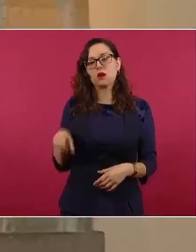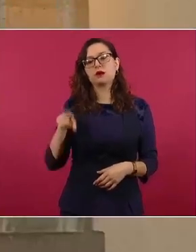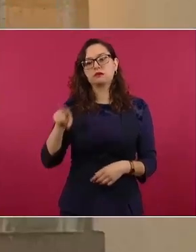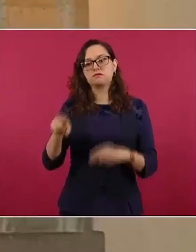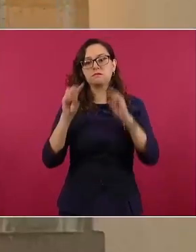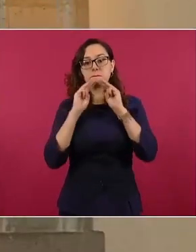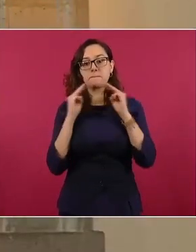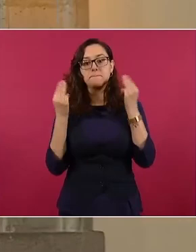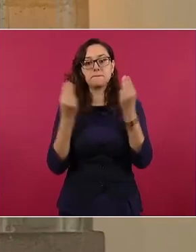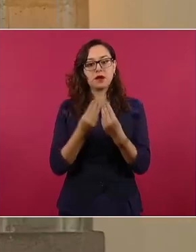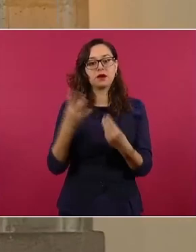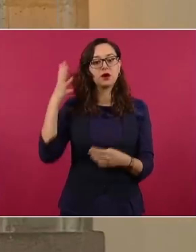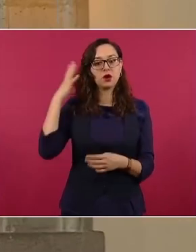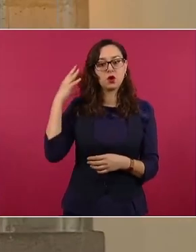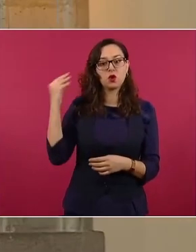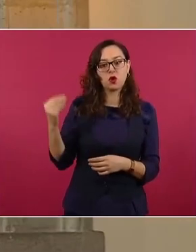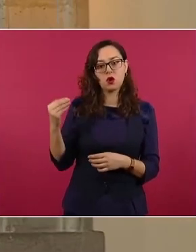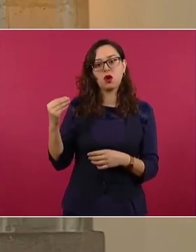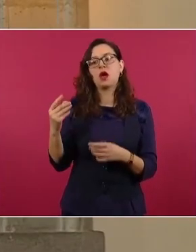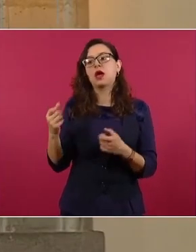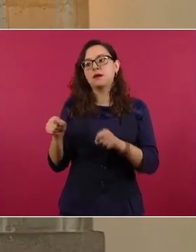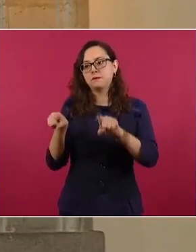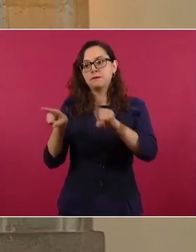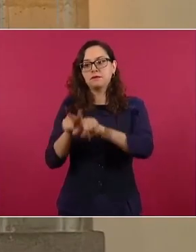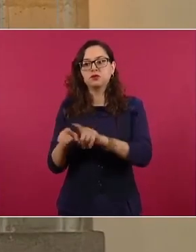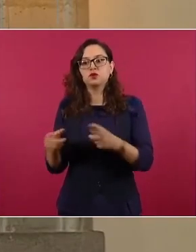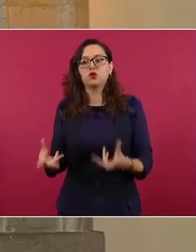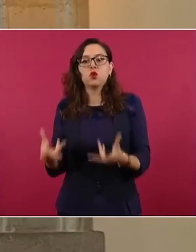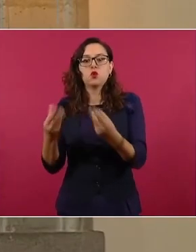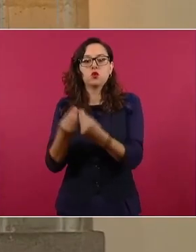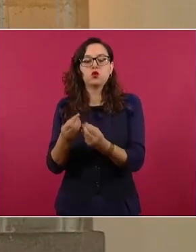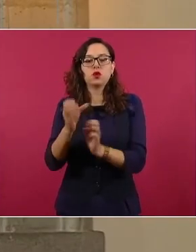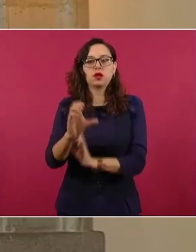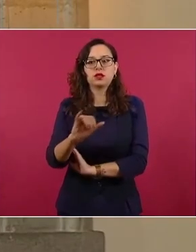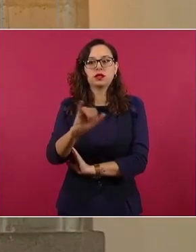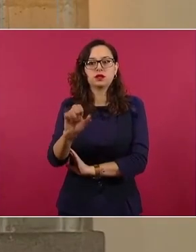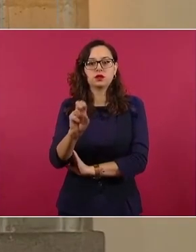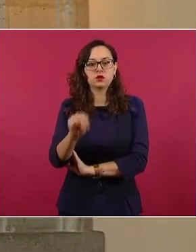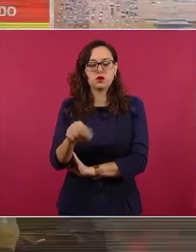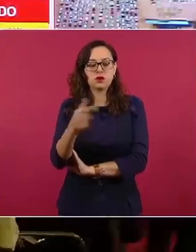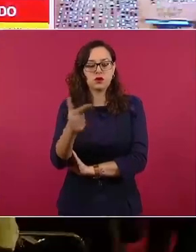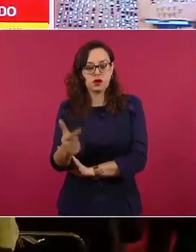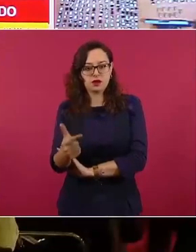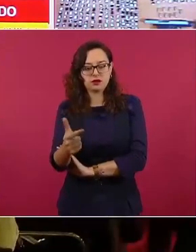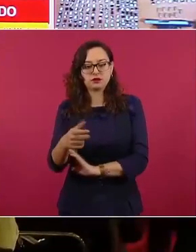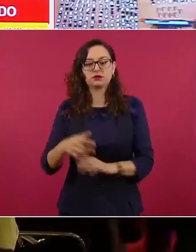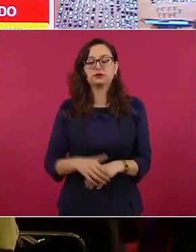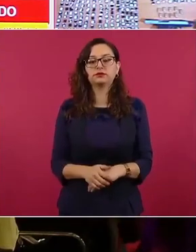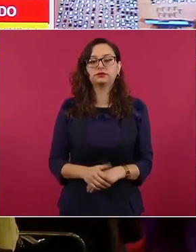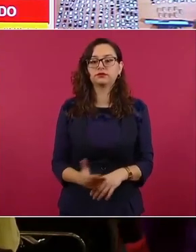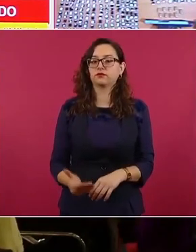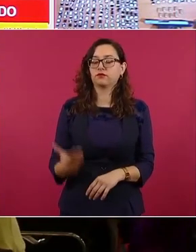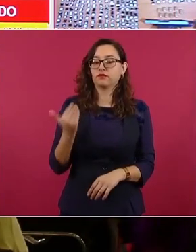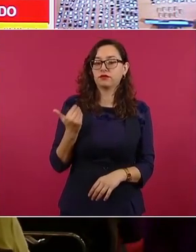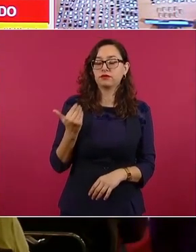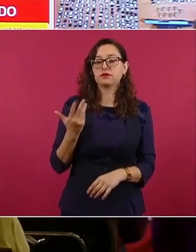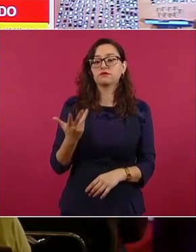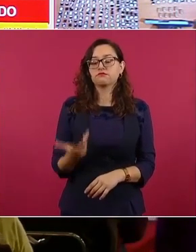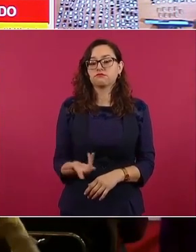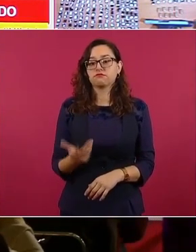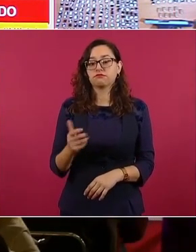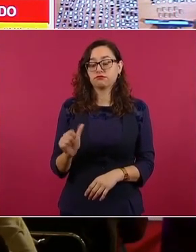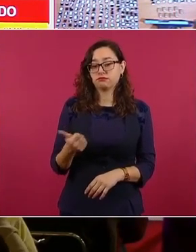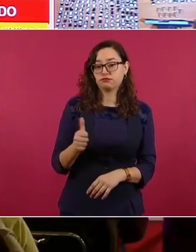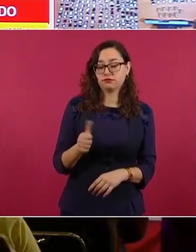una escisión del cártel Jalisco Nueva Generación. El pasado día 18 de agosto, elementos de la Sedena,